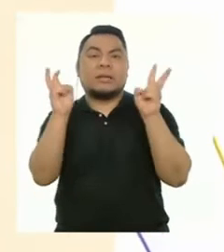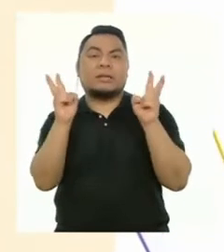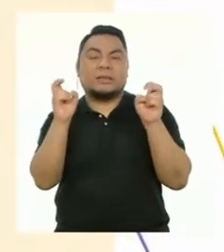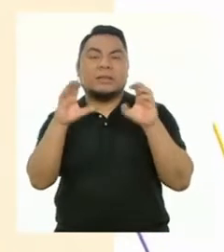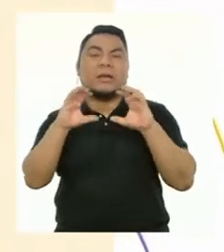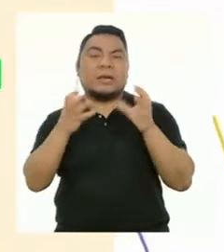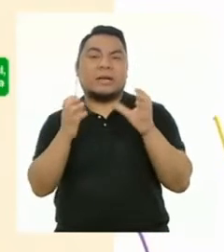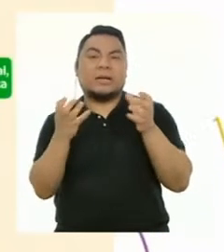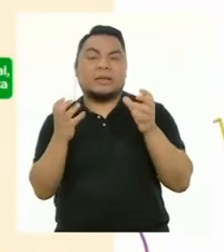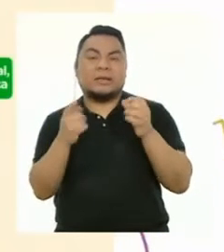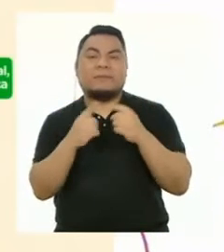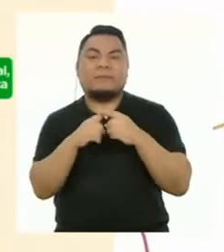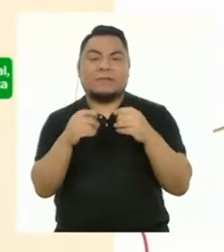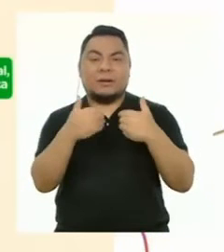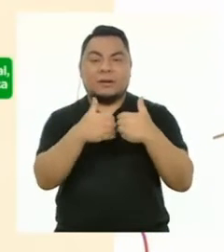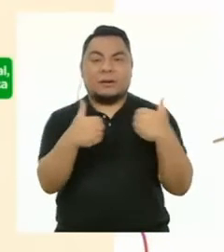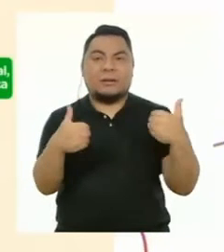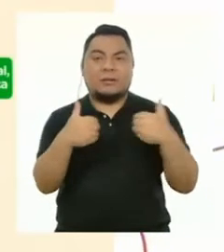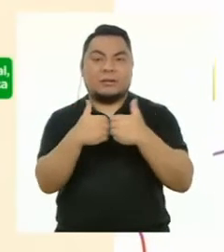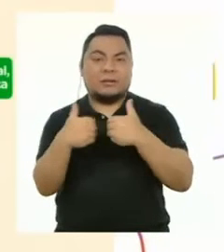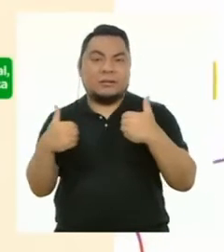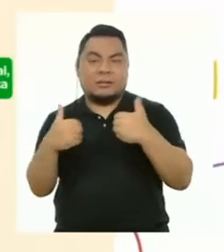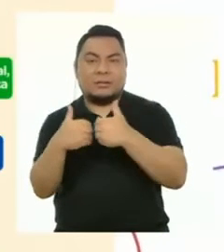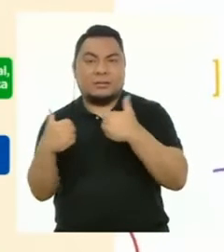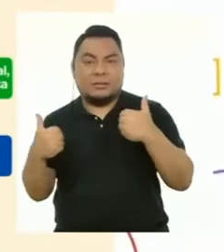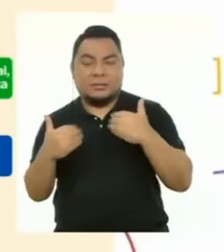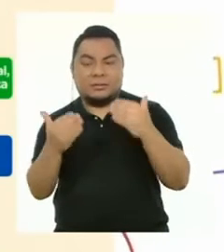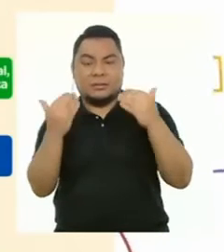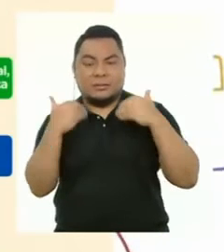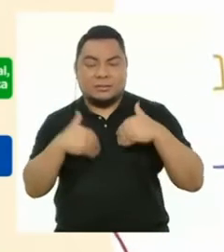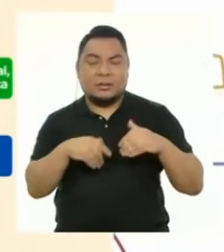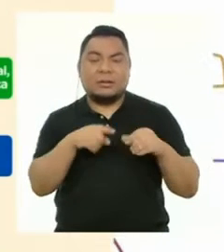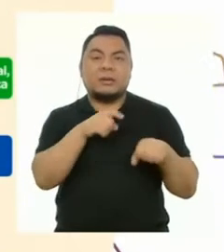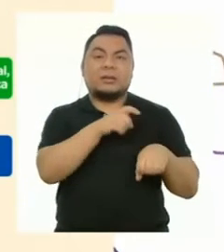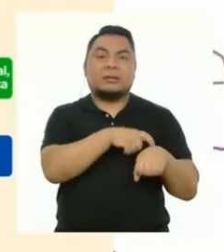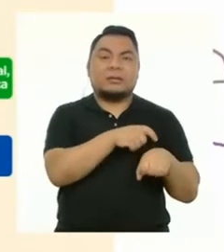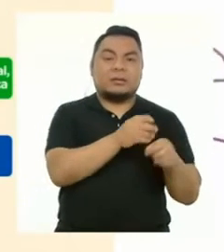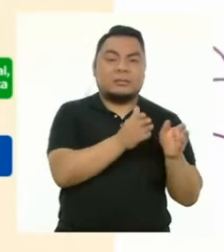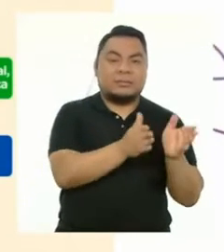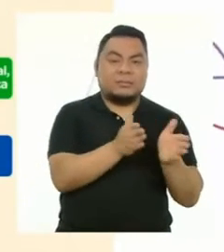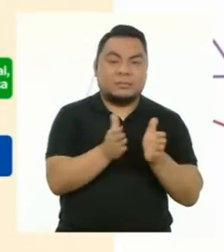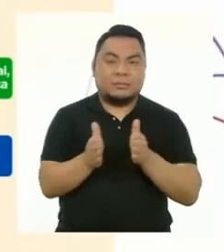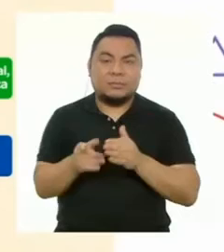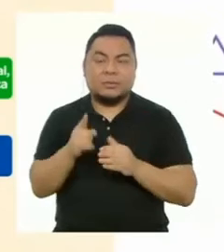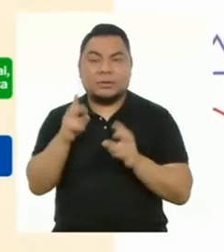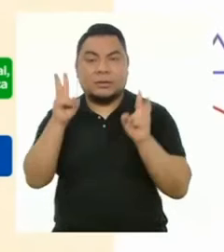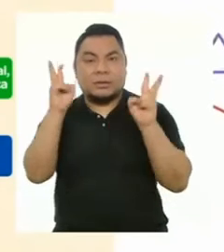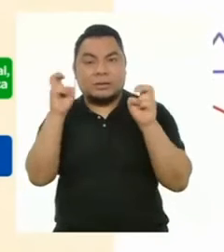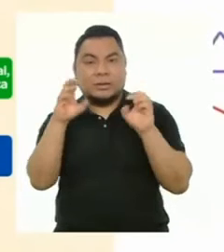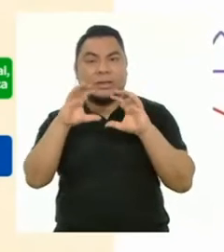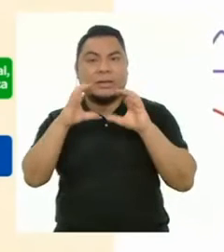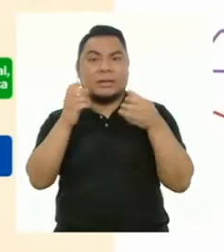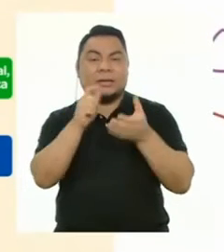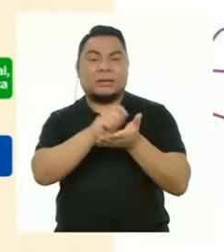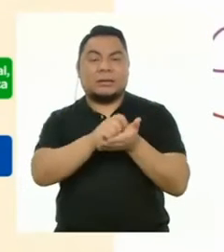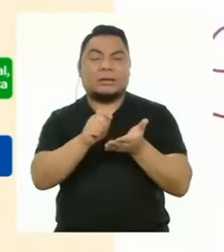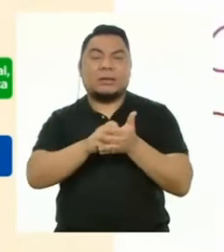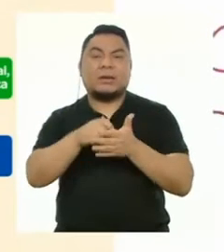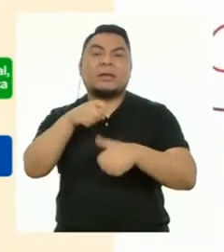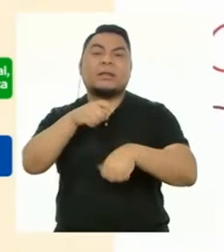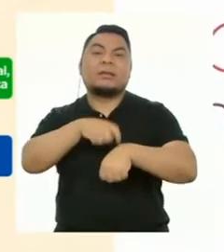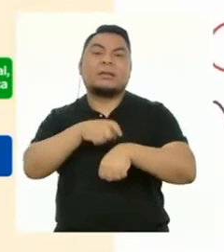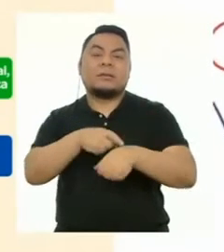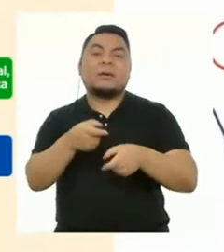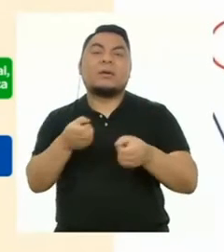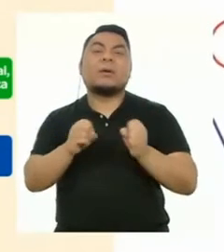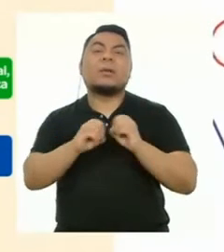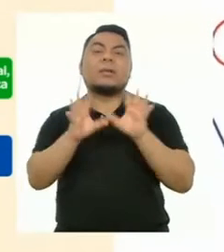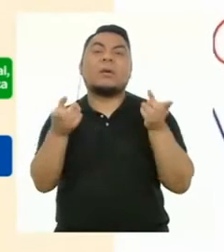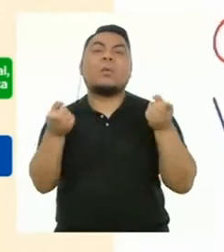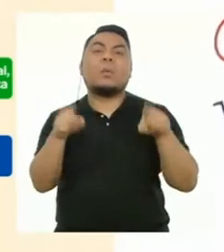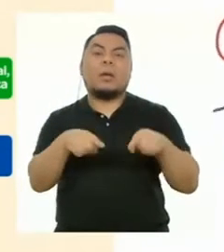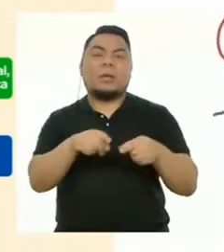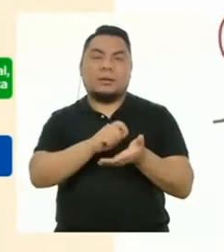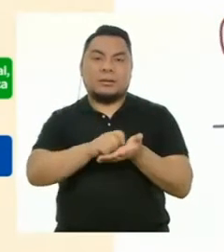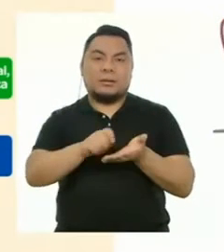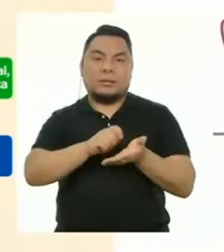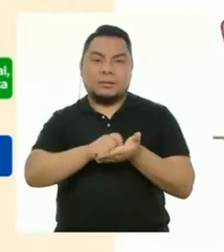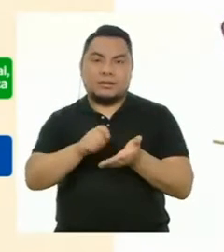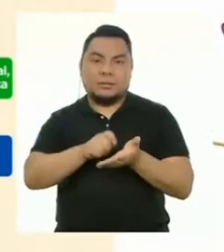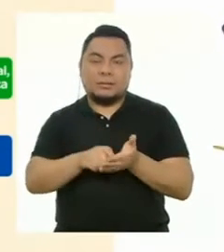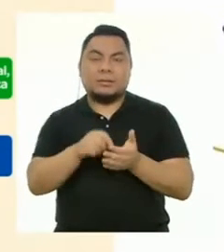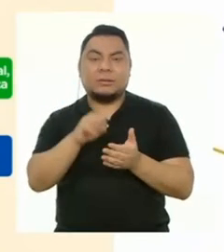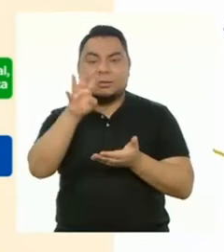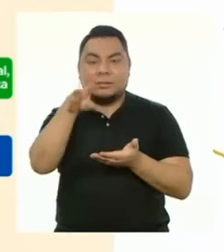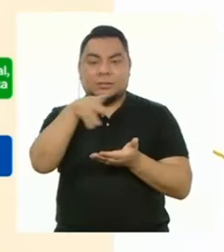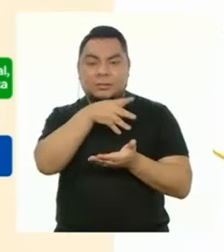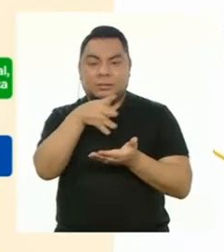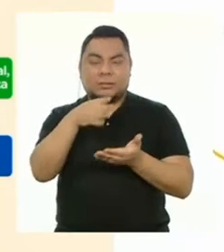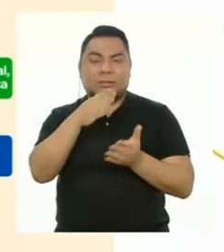Podemos clasificarlos por áreas y al interior ordenarlos por tiempo. Cada producto tiene la fecha en la que fue elaborado. Hagamos un